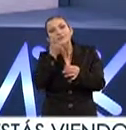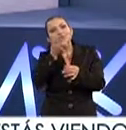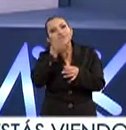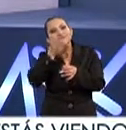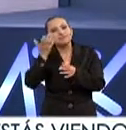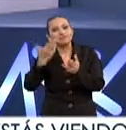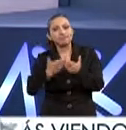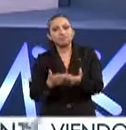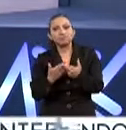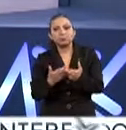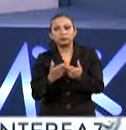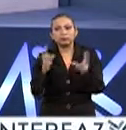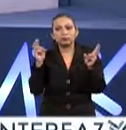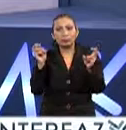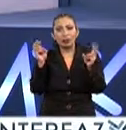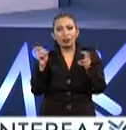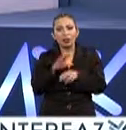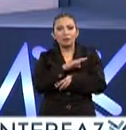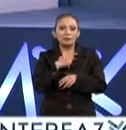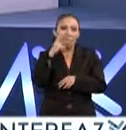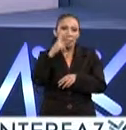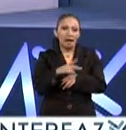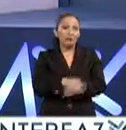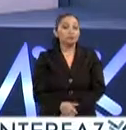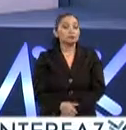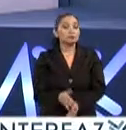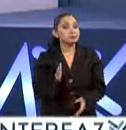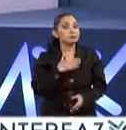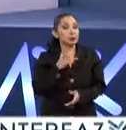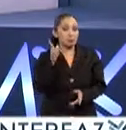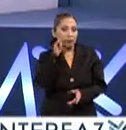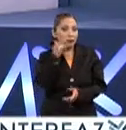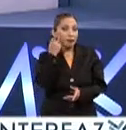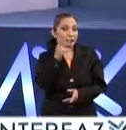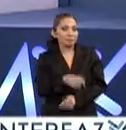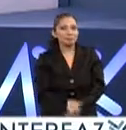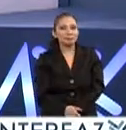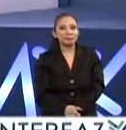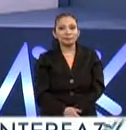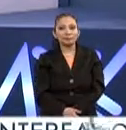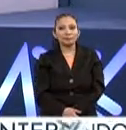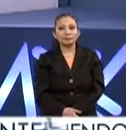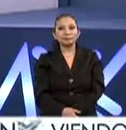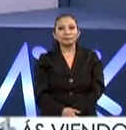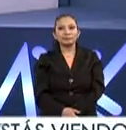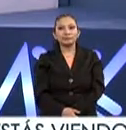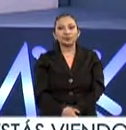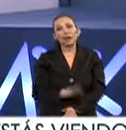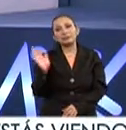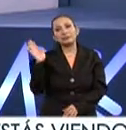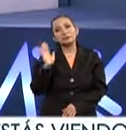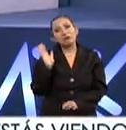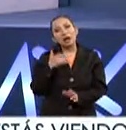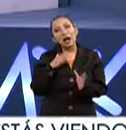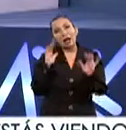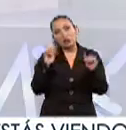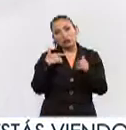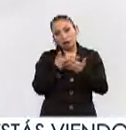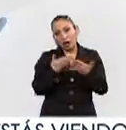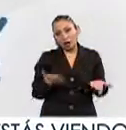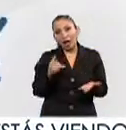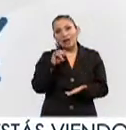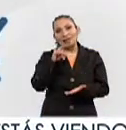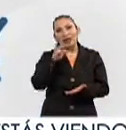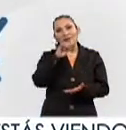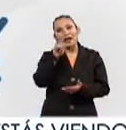pues tan ricas en lo que respecta a los mexicanos y bueno pues mañana será Halloween así es nos despedimos por lo pronto de